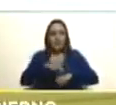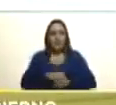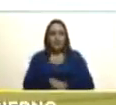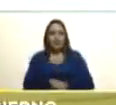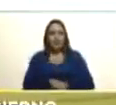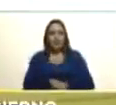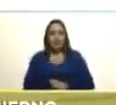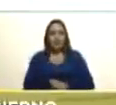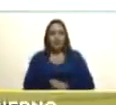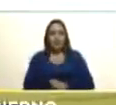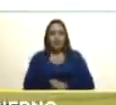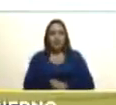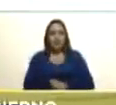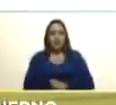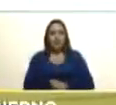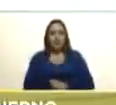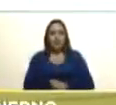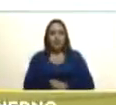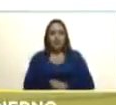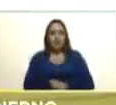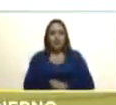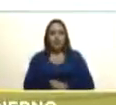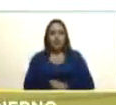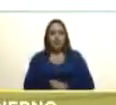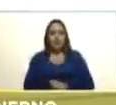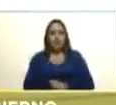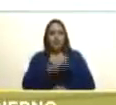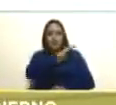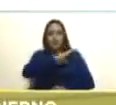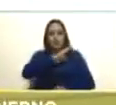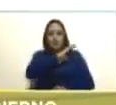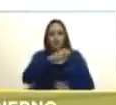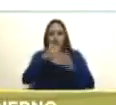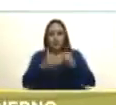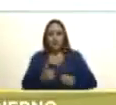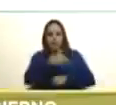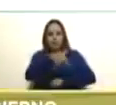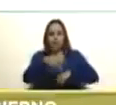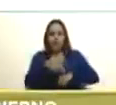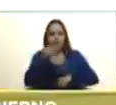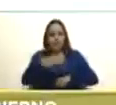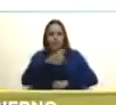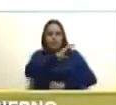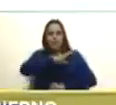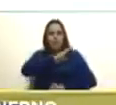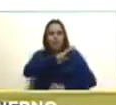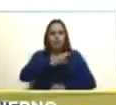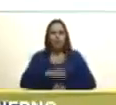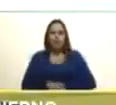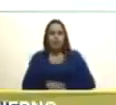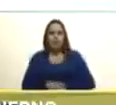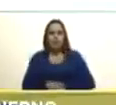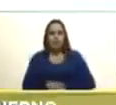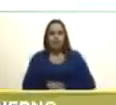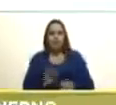al Consejo de Seguridad de la Nación y al Consejo Federal de Gobierno